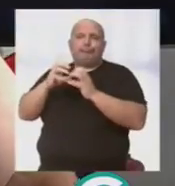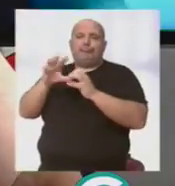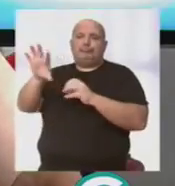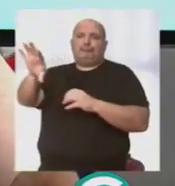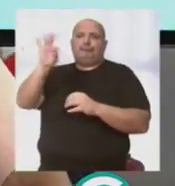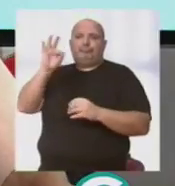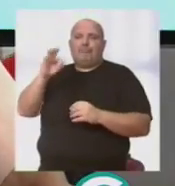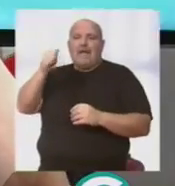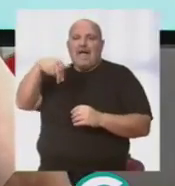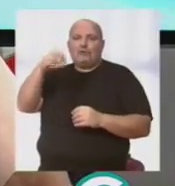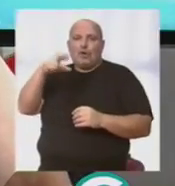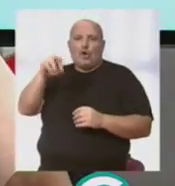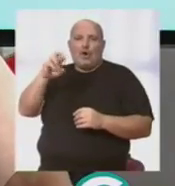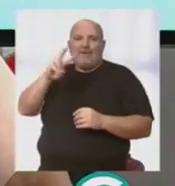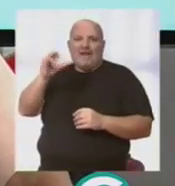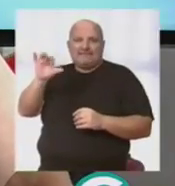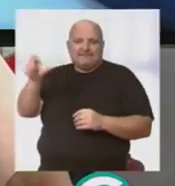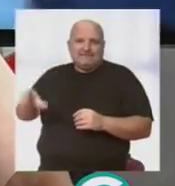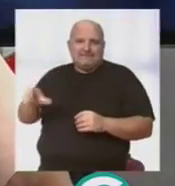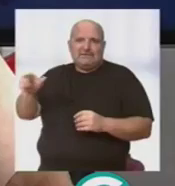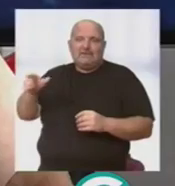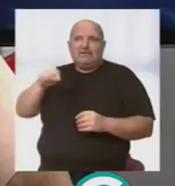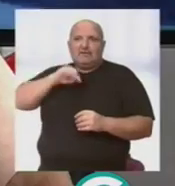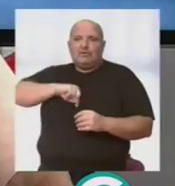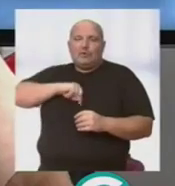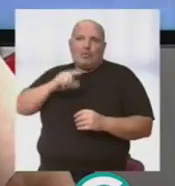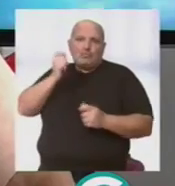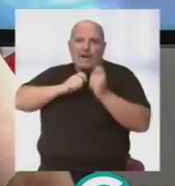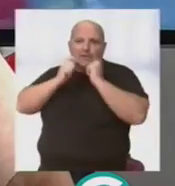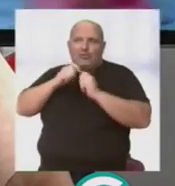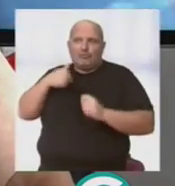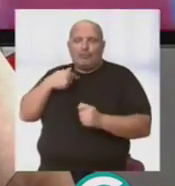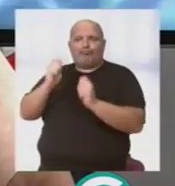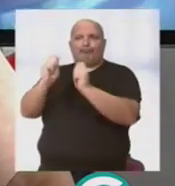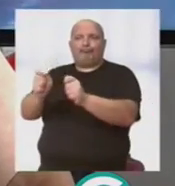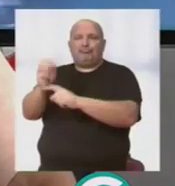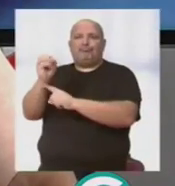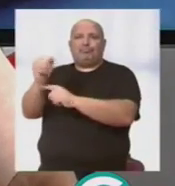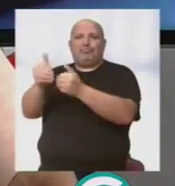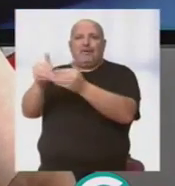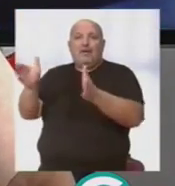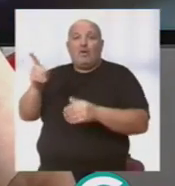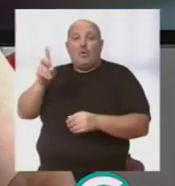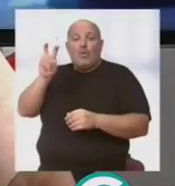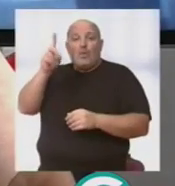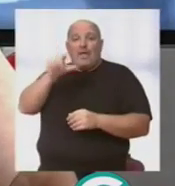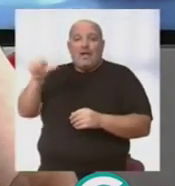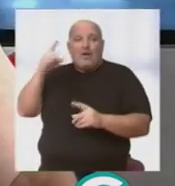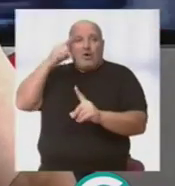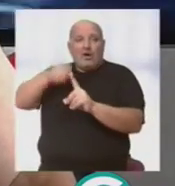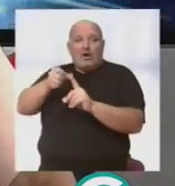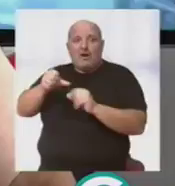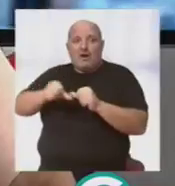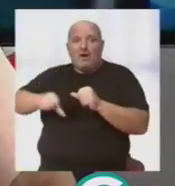pregonero, que es Antonio Rivas. Ha sido acogida con todo cariño, con nosotros. Una de las metas que a nosotros cuando se nos